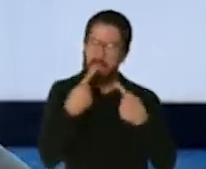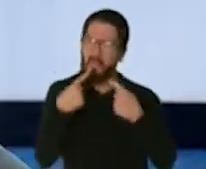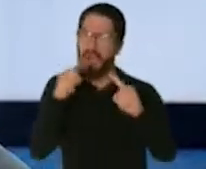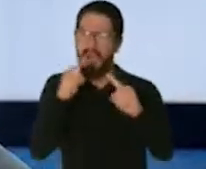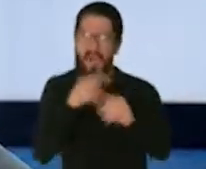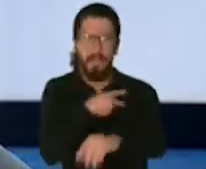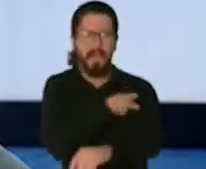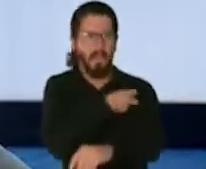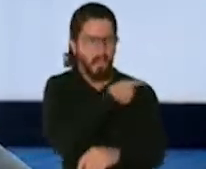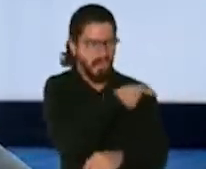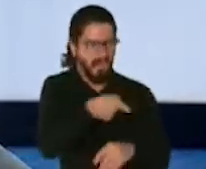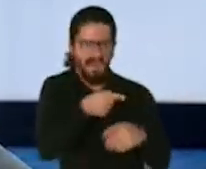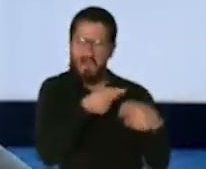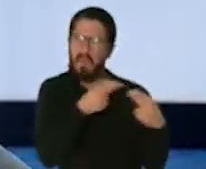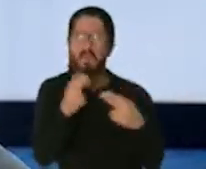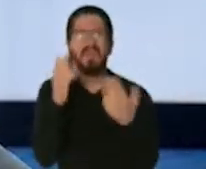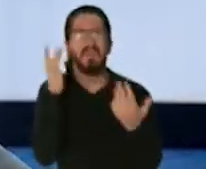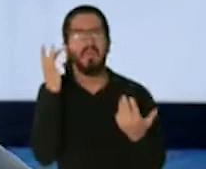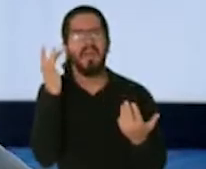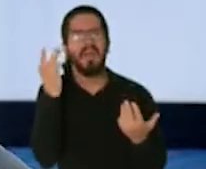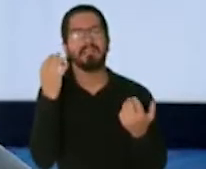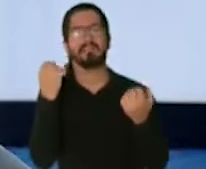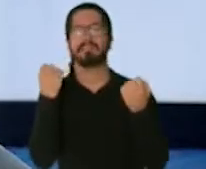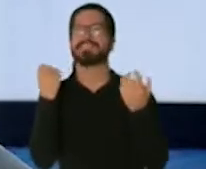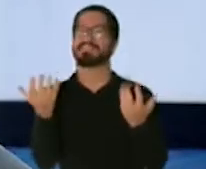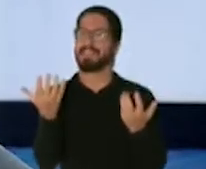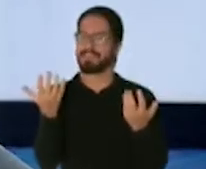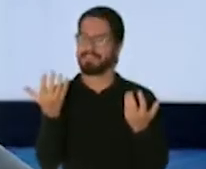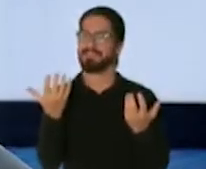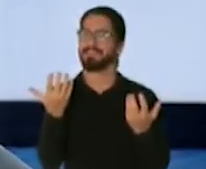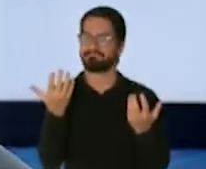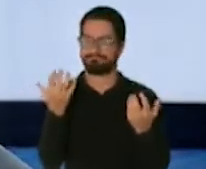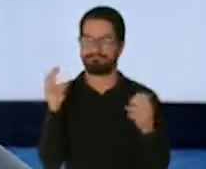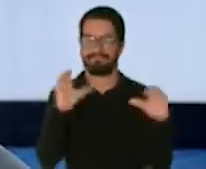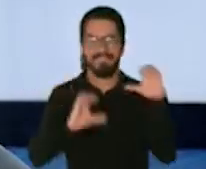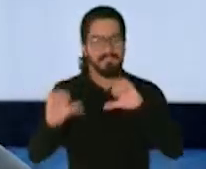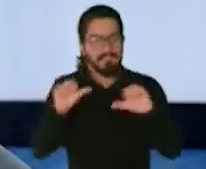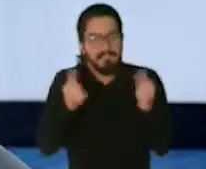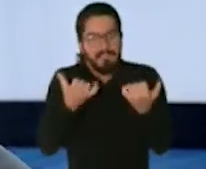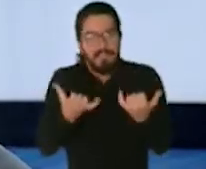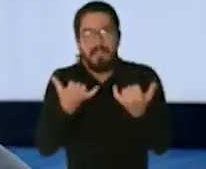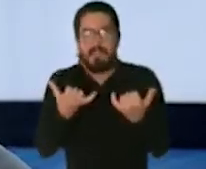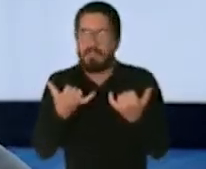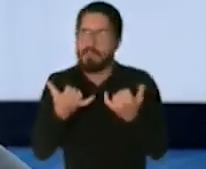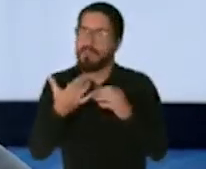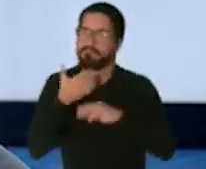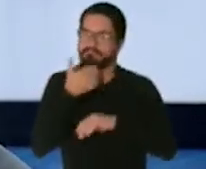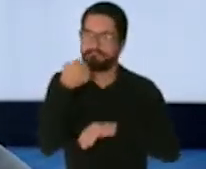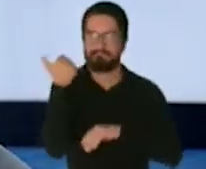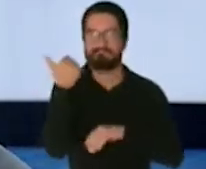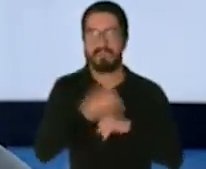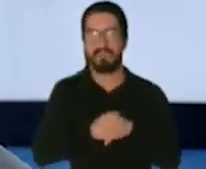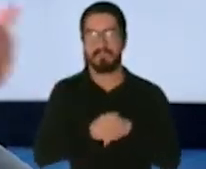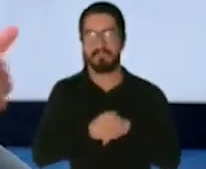que causan que las personas que los reciben no tengan que ser hospitalizadas, y eso no lo